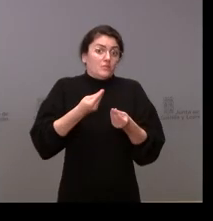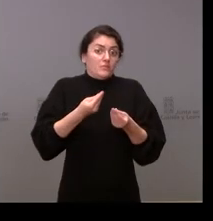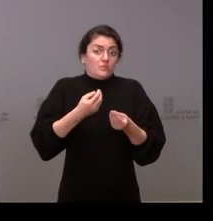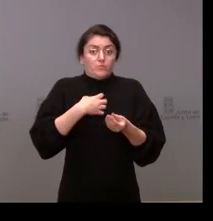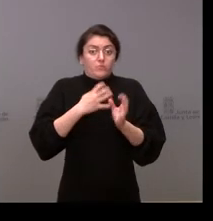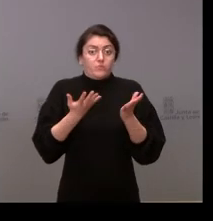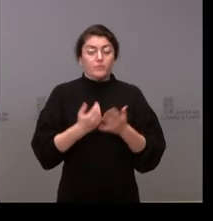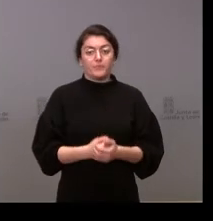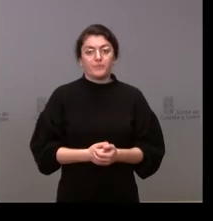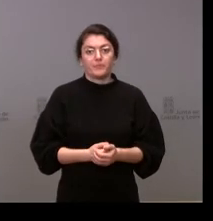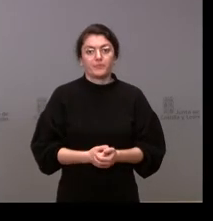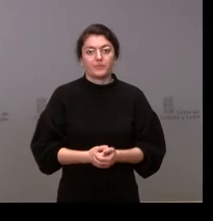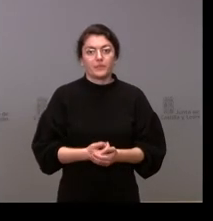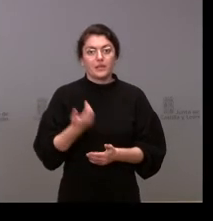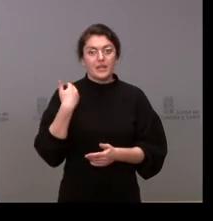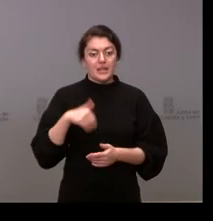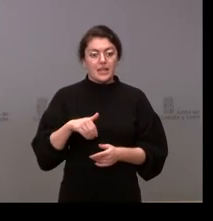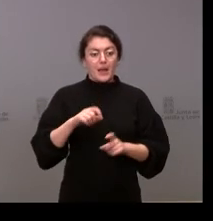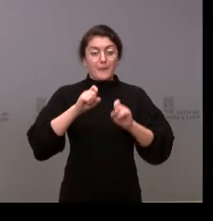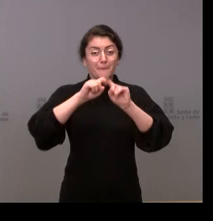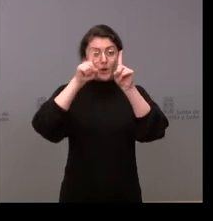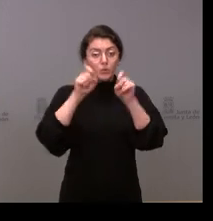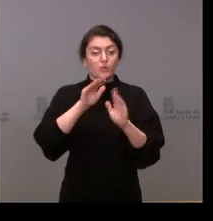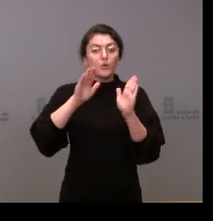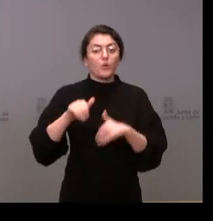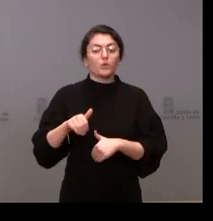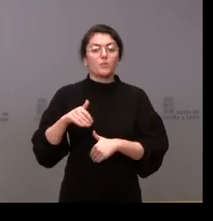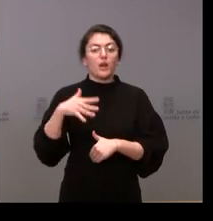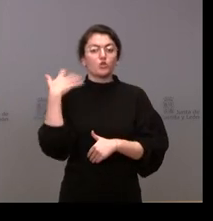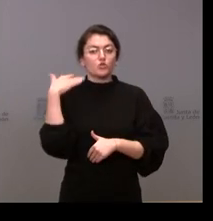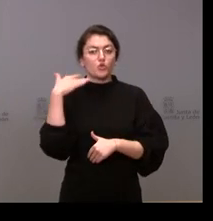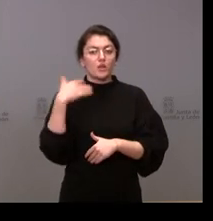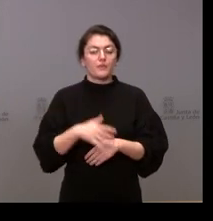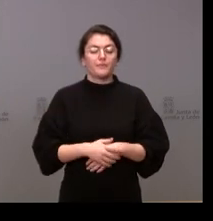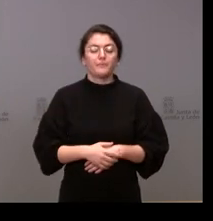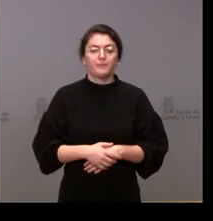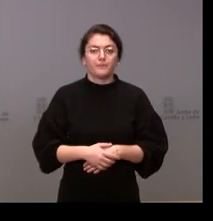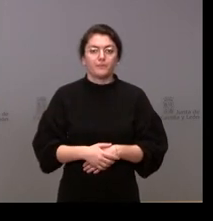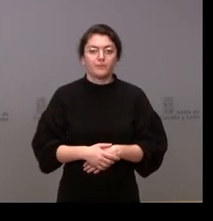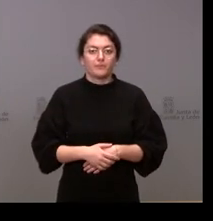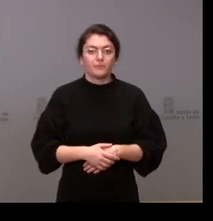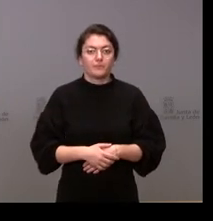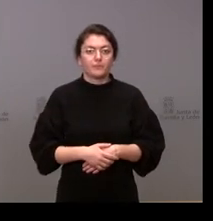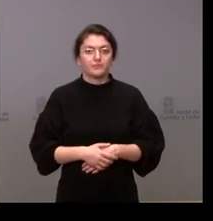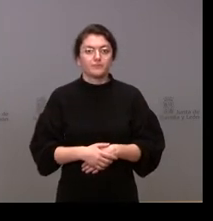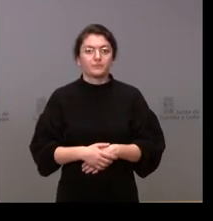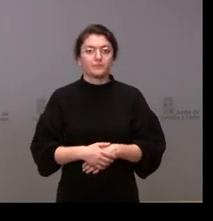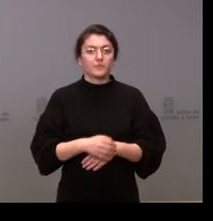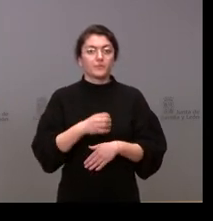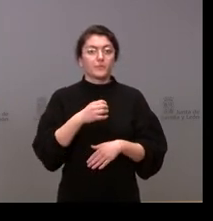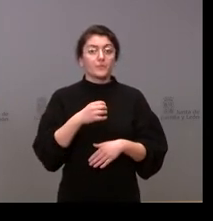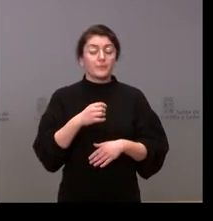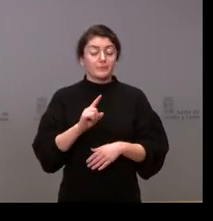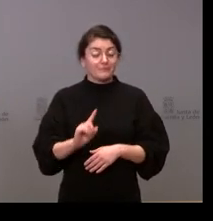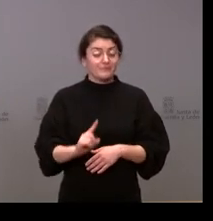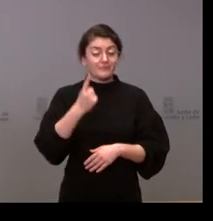cerramos este turno de esta mañana con Soria Noticias Sergio García cuando quieras Sí hola muy buenas yo en